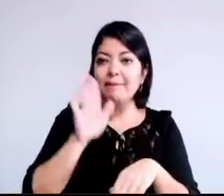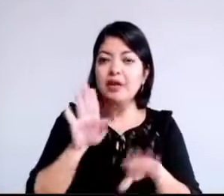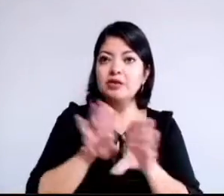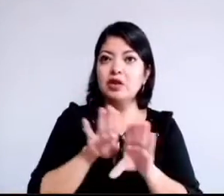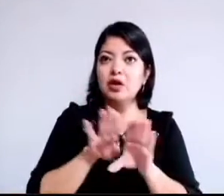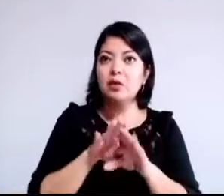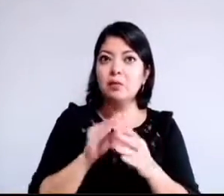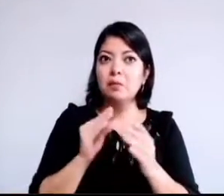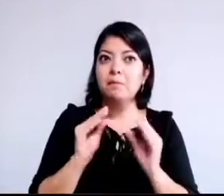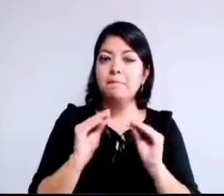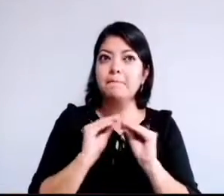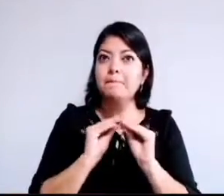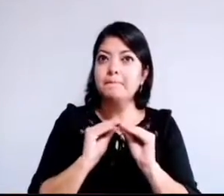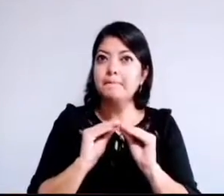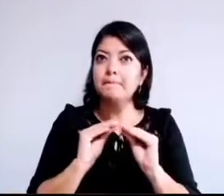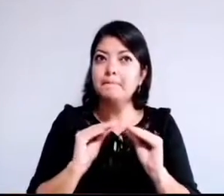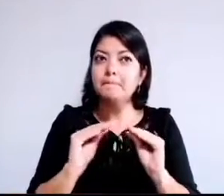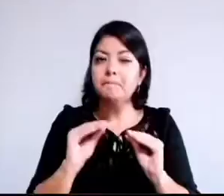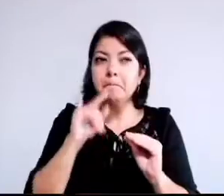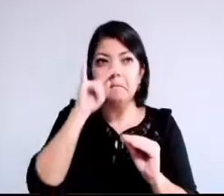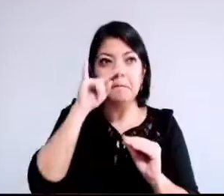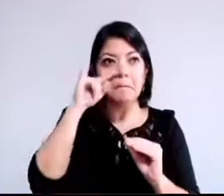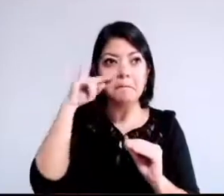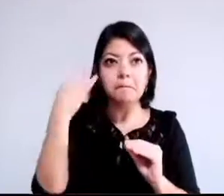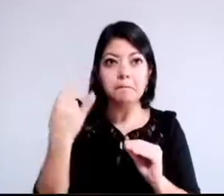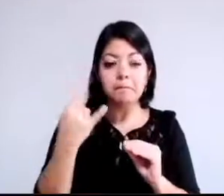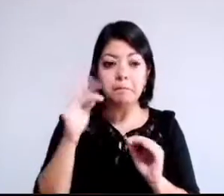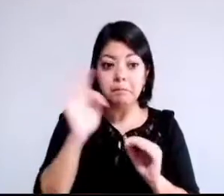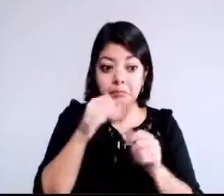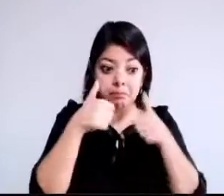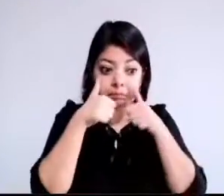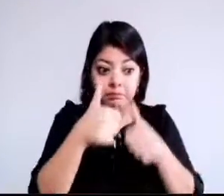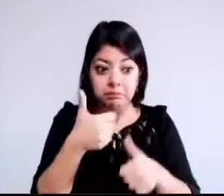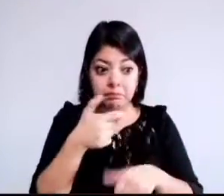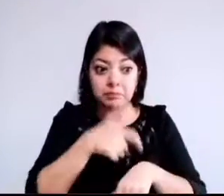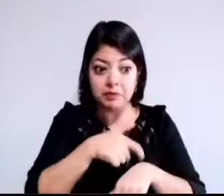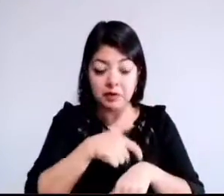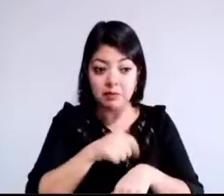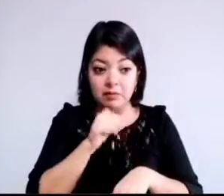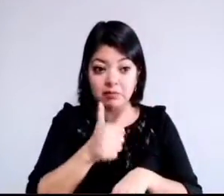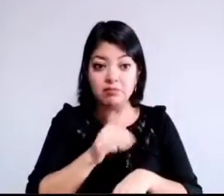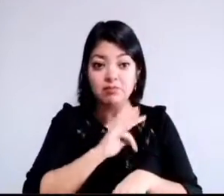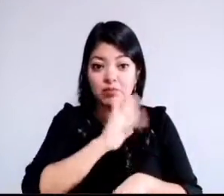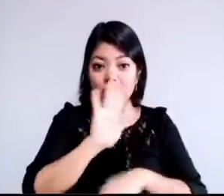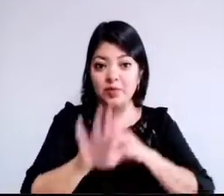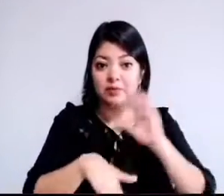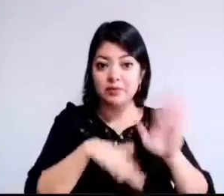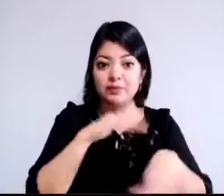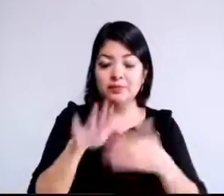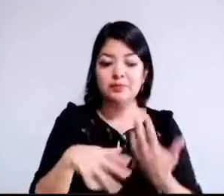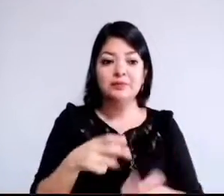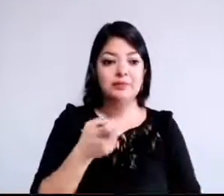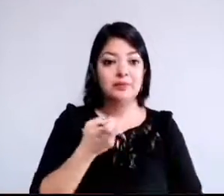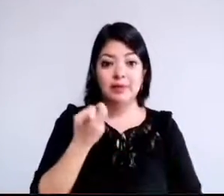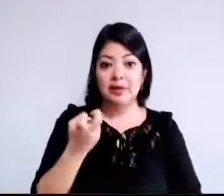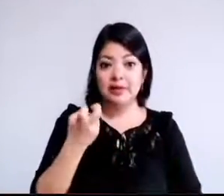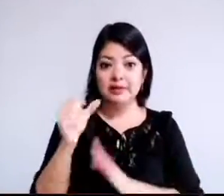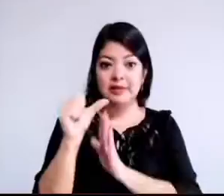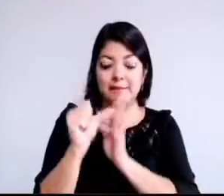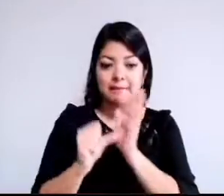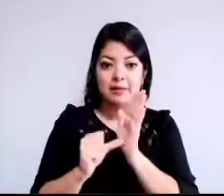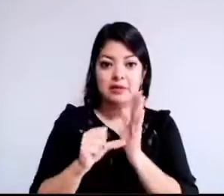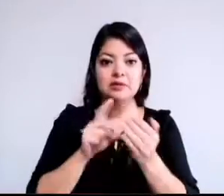de no actuar a tiempo son mortales. En marco de este mes, el cual